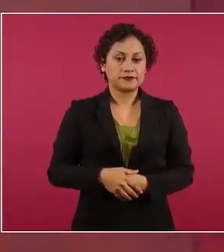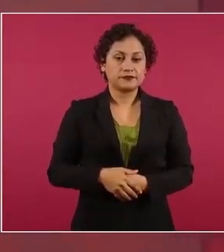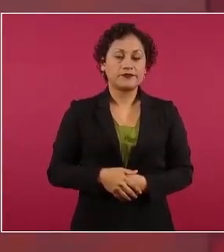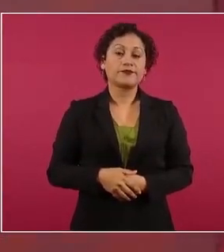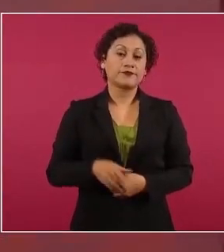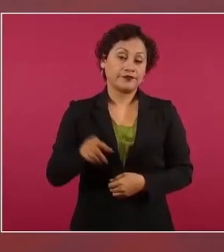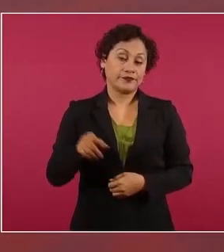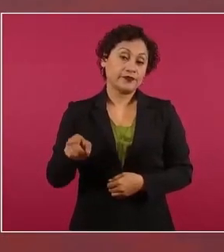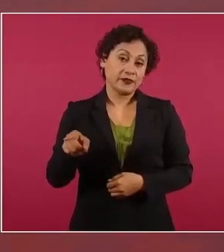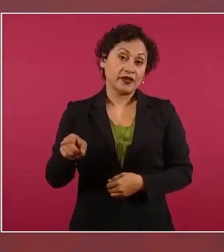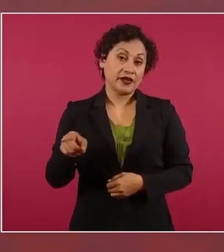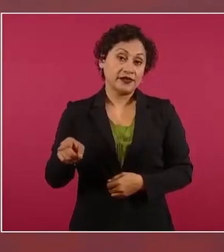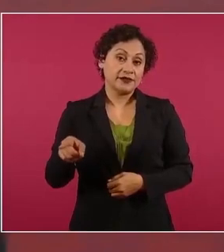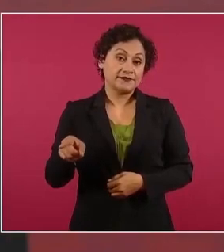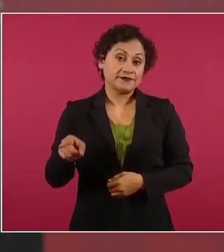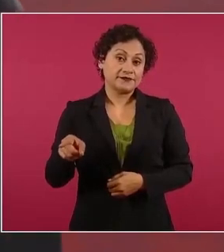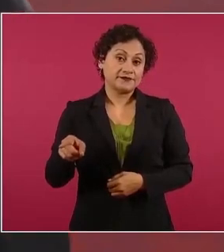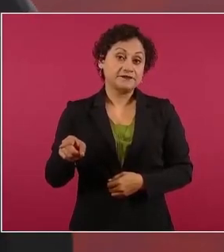empresa